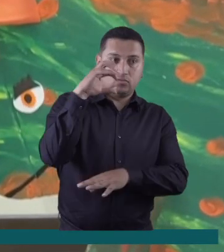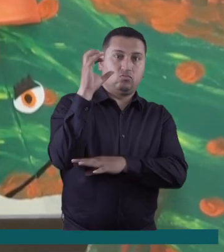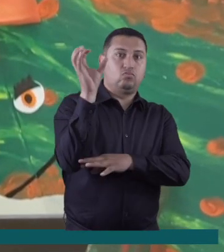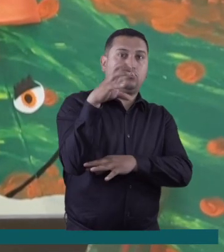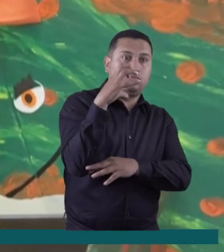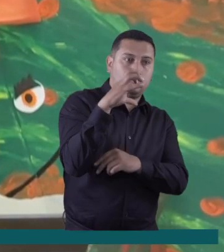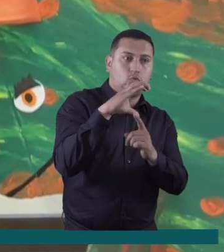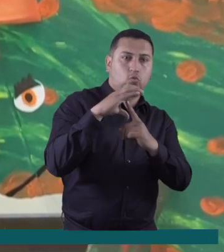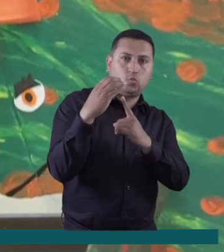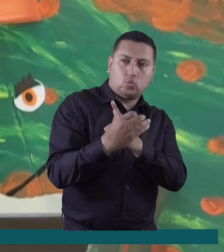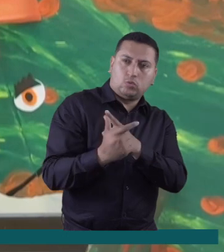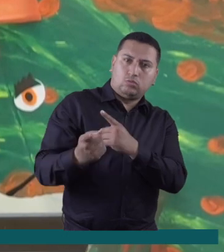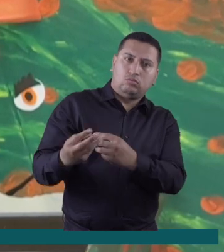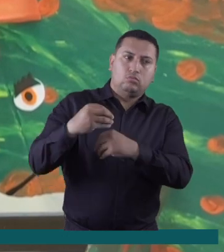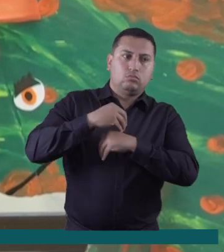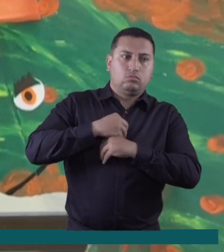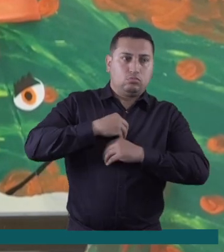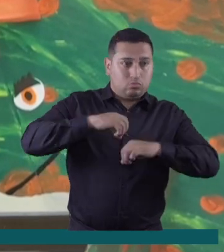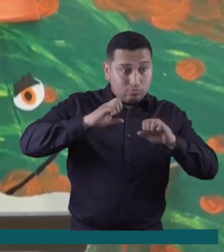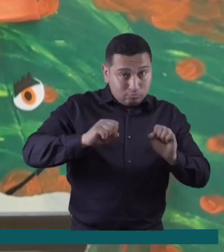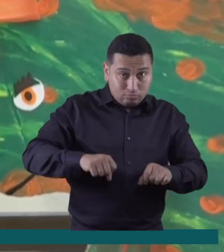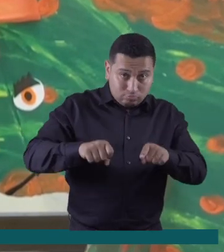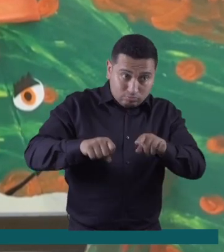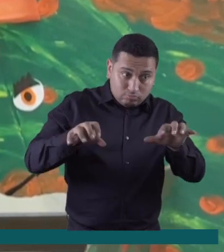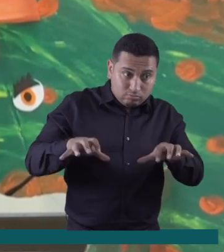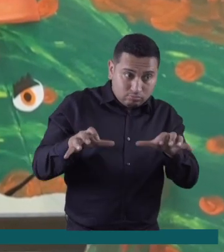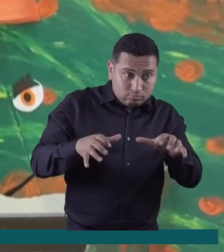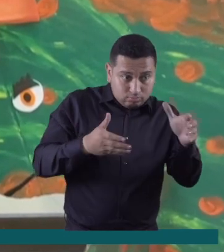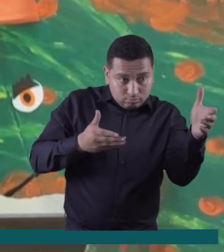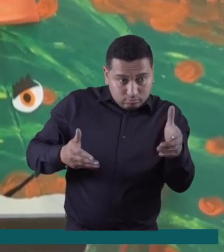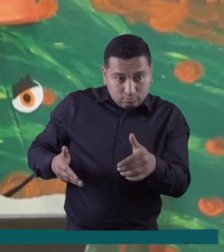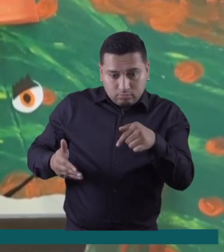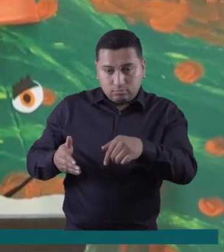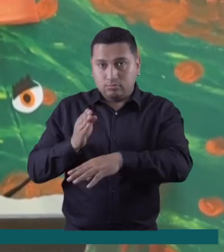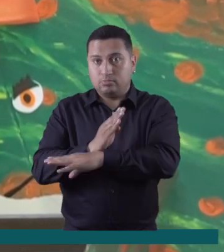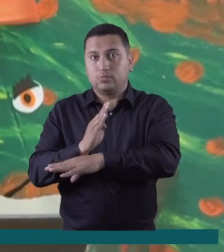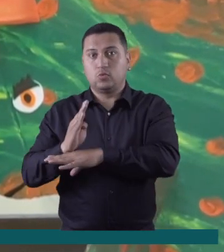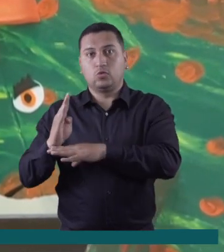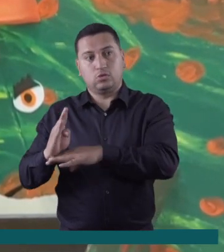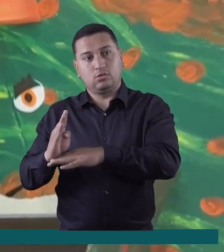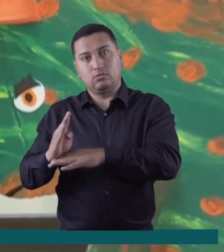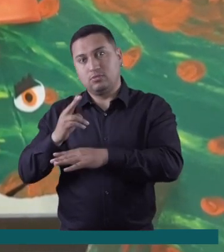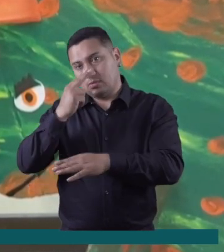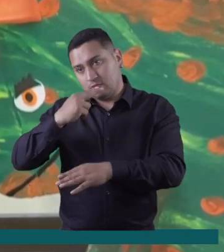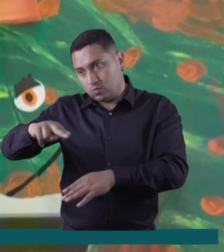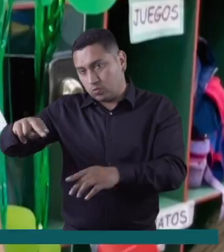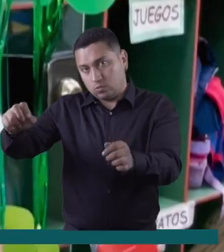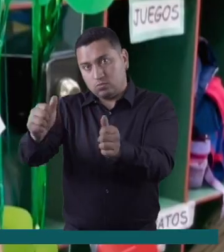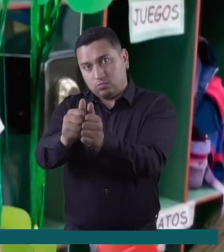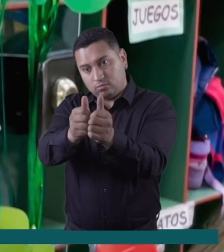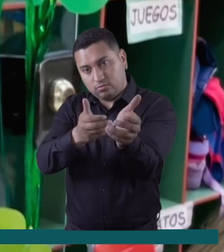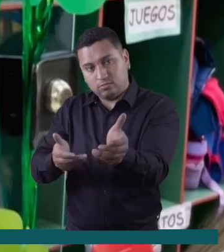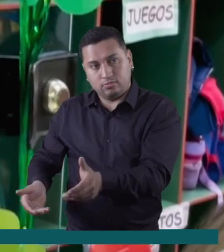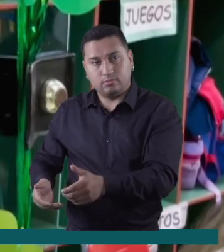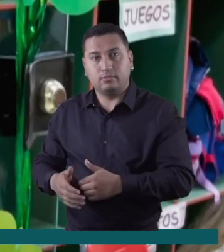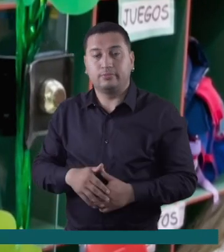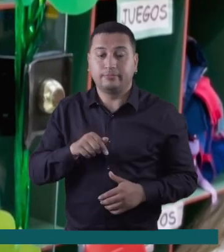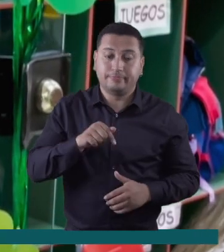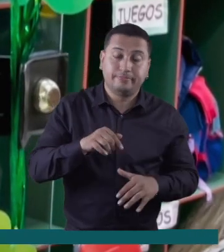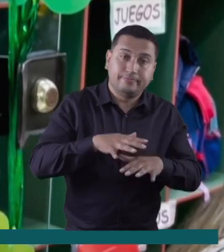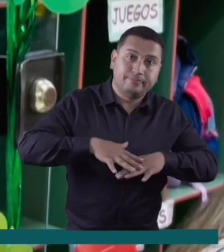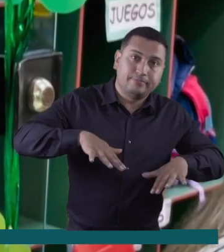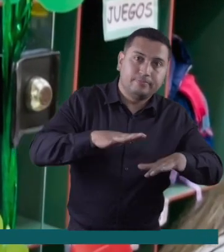de cultura en general son actividades que usted puede hacer aquí en la Biblioteca Departamental junto a sus hijos. Es un espacio